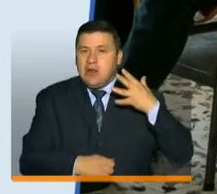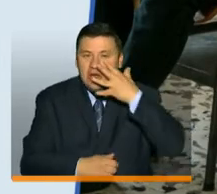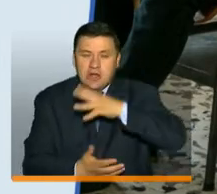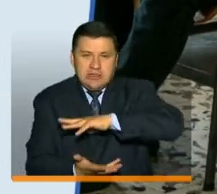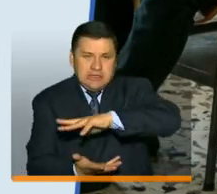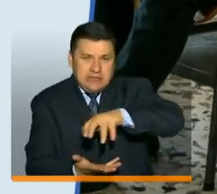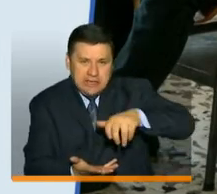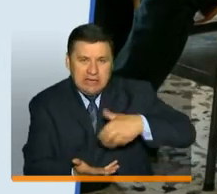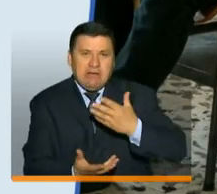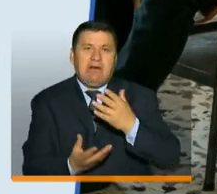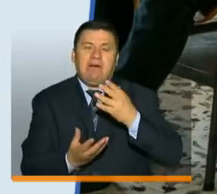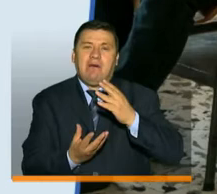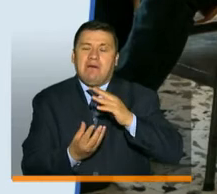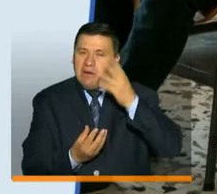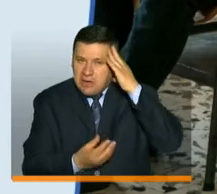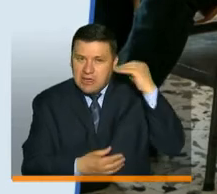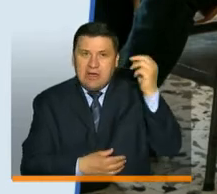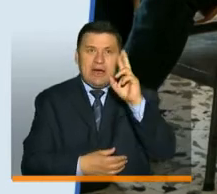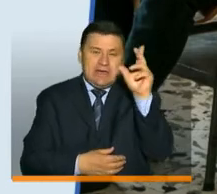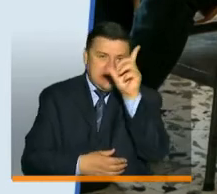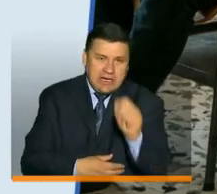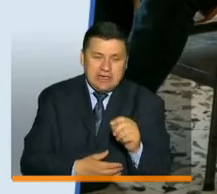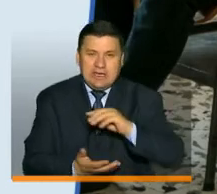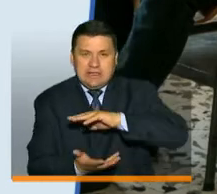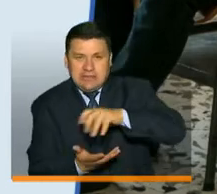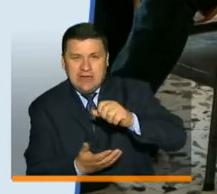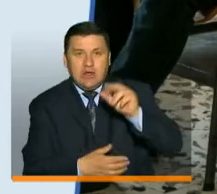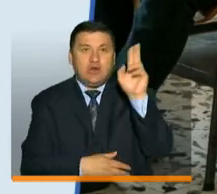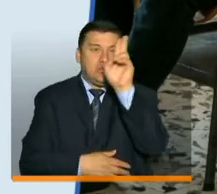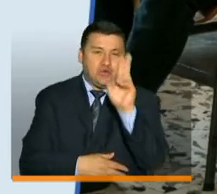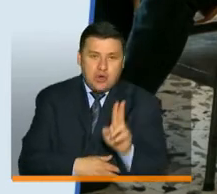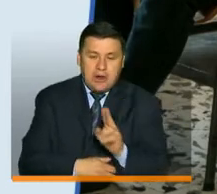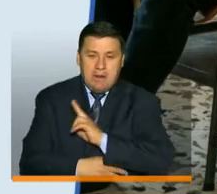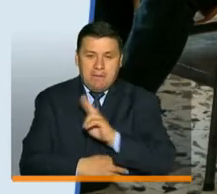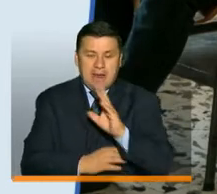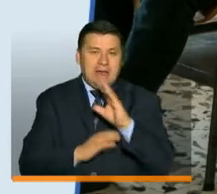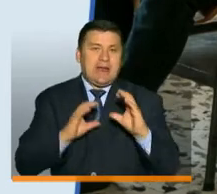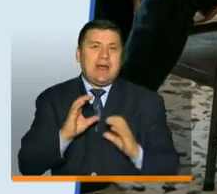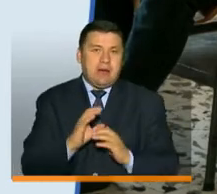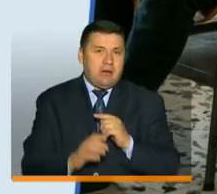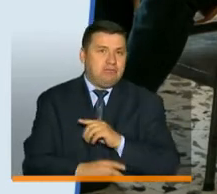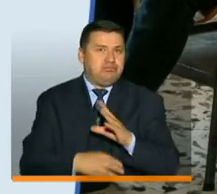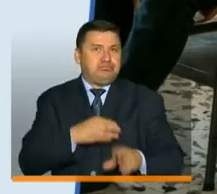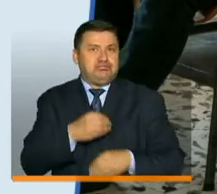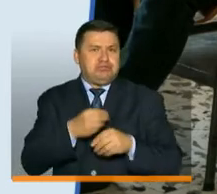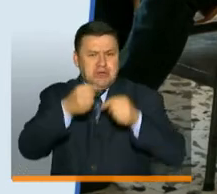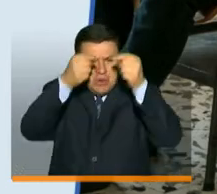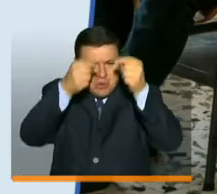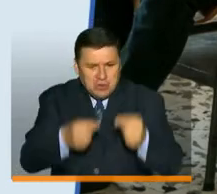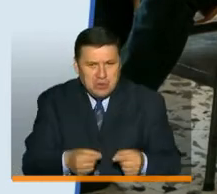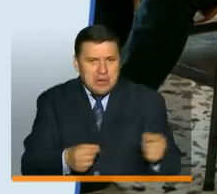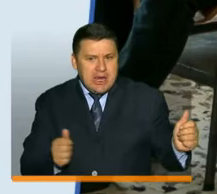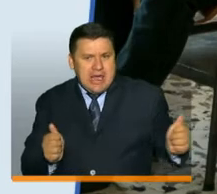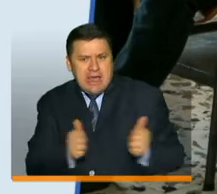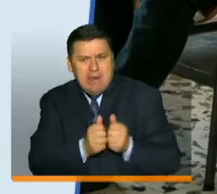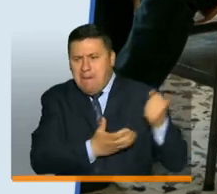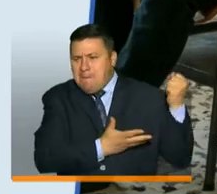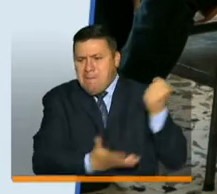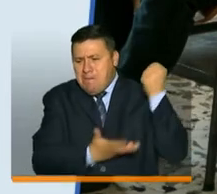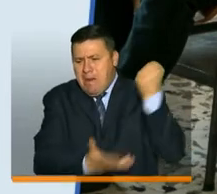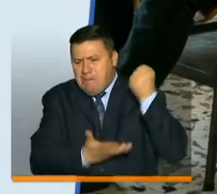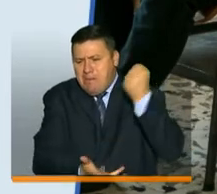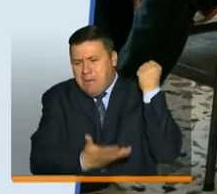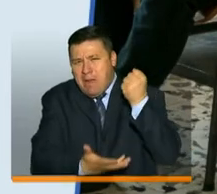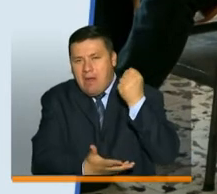de Santander, Quindío, Rizaralda, Santander, Sucre y Valle del Cauca, sumados con este esfuerzo por acompañar la educación superior